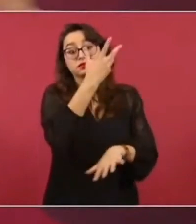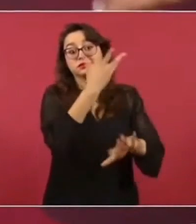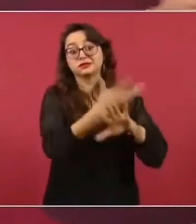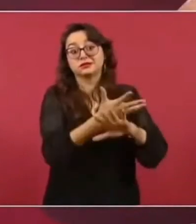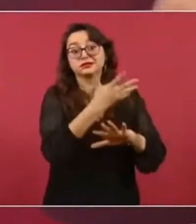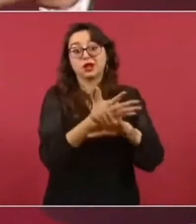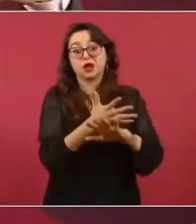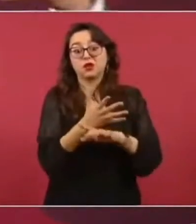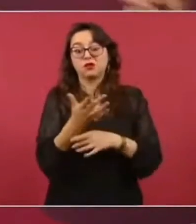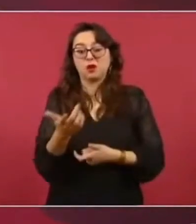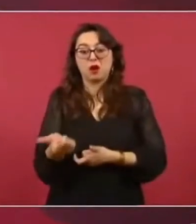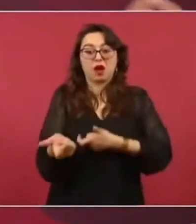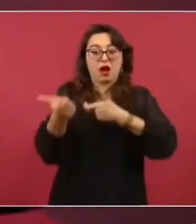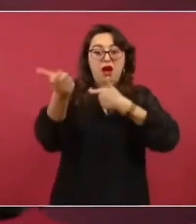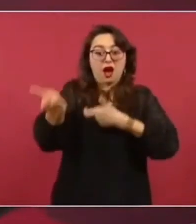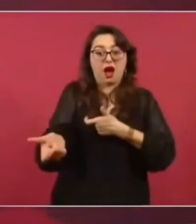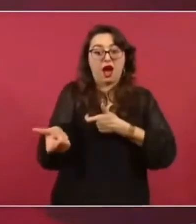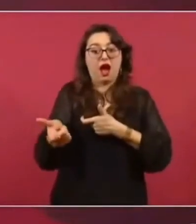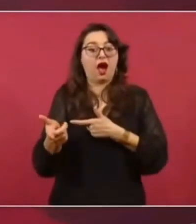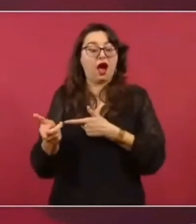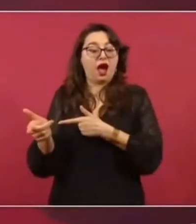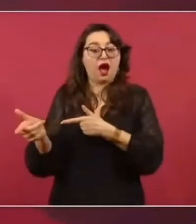manera libre.